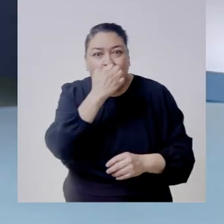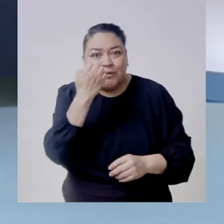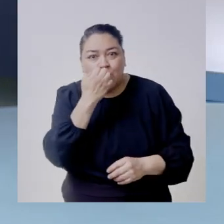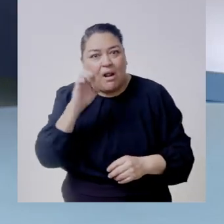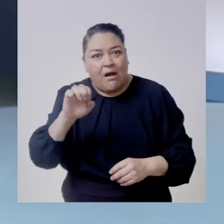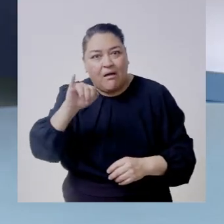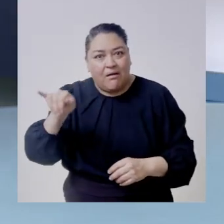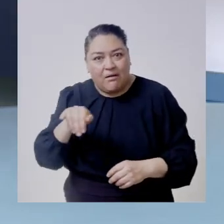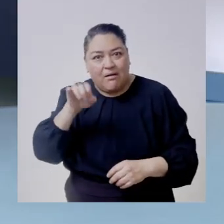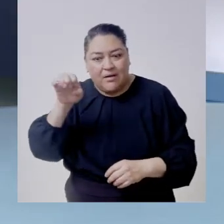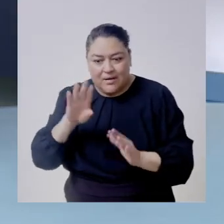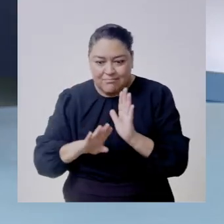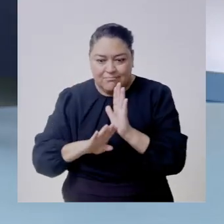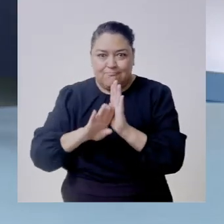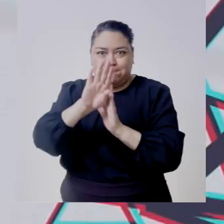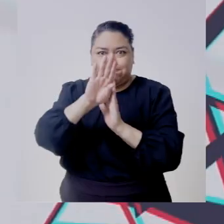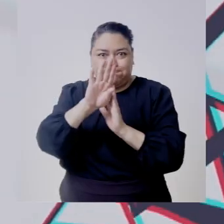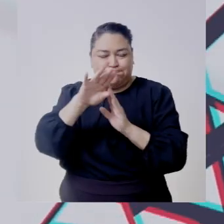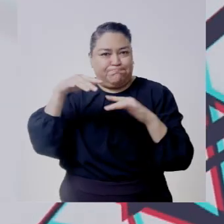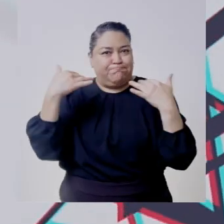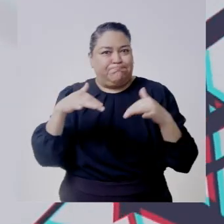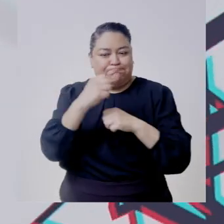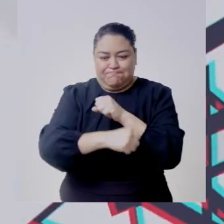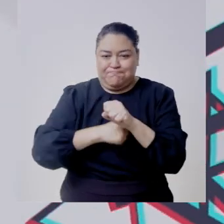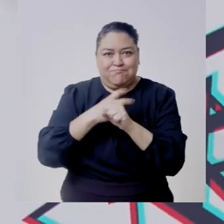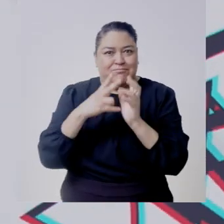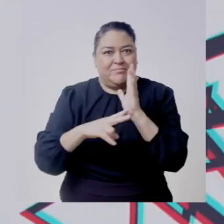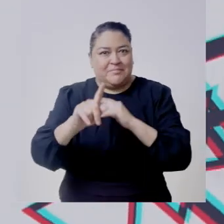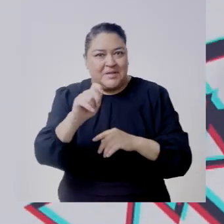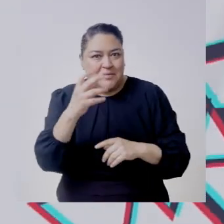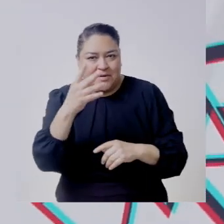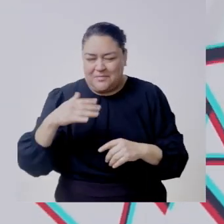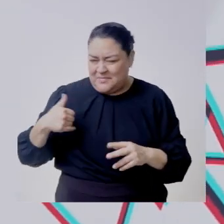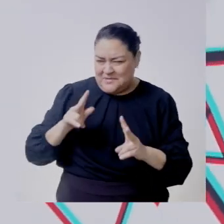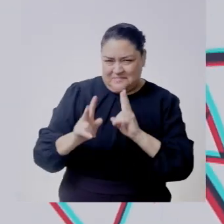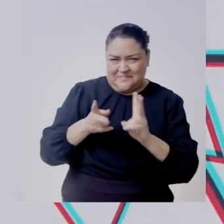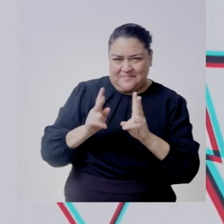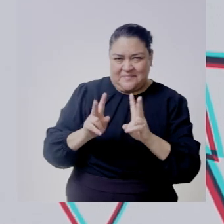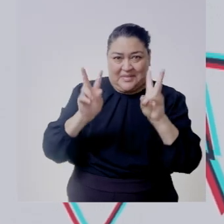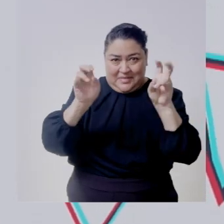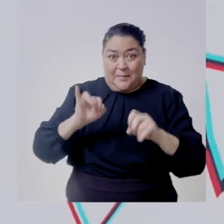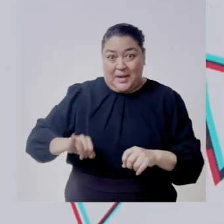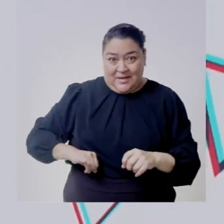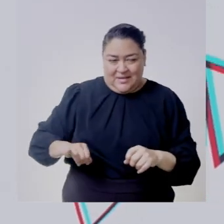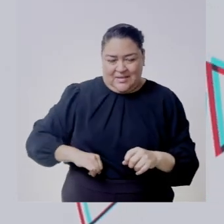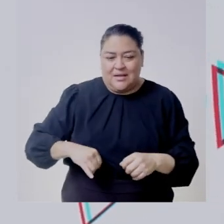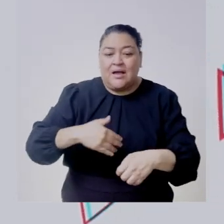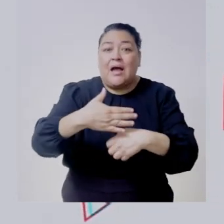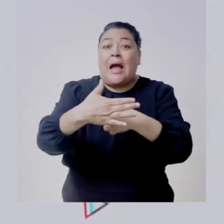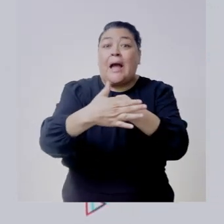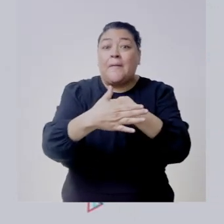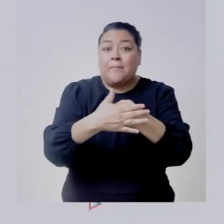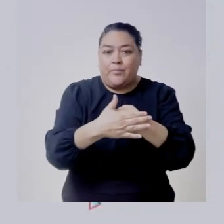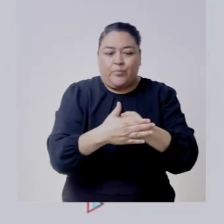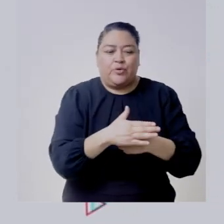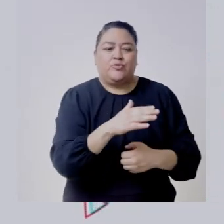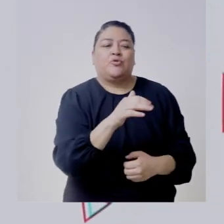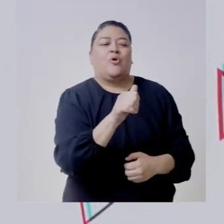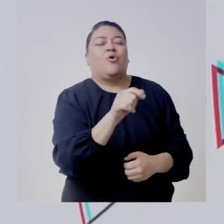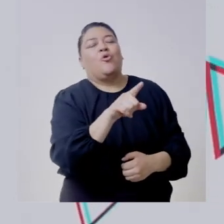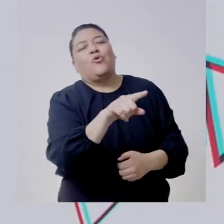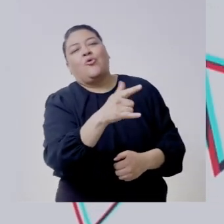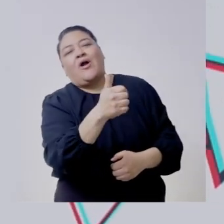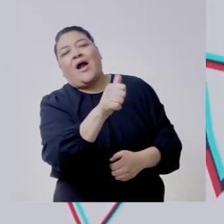logros de la escuela judicial electoral en dos mil veinticuatro y nos quedamos en un tema interesante viene el segundo